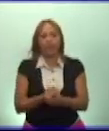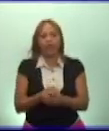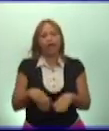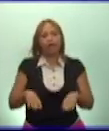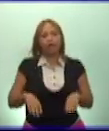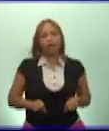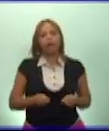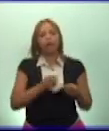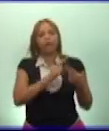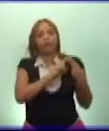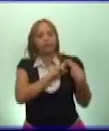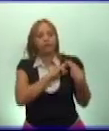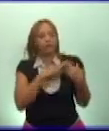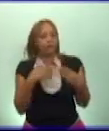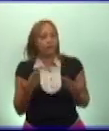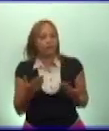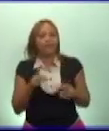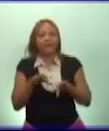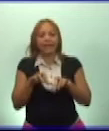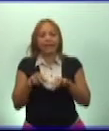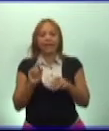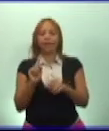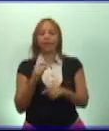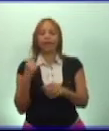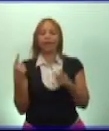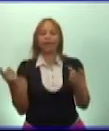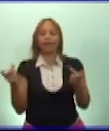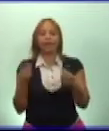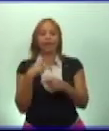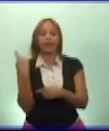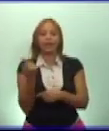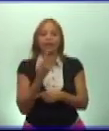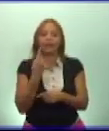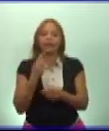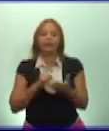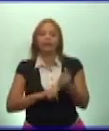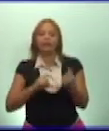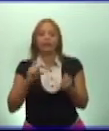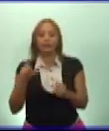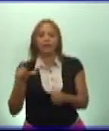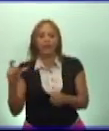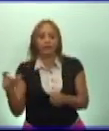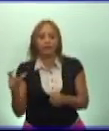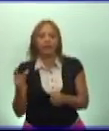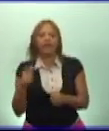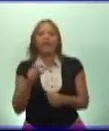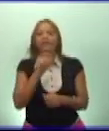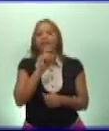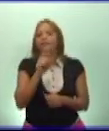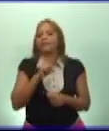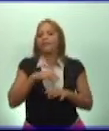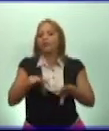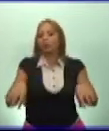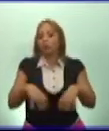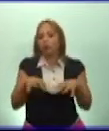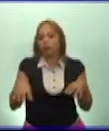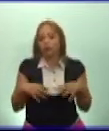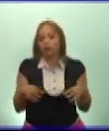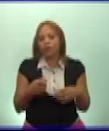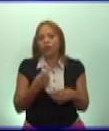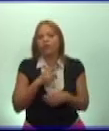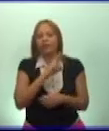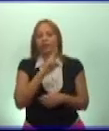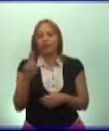responsabilidad de ser el secretario general del Partido de los Comunistas Cubanos en las difíciles condiciones de la